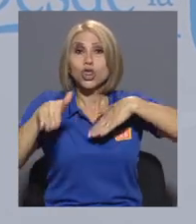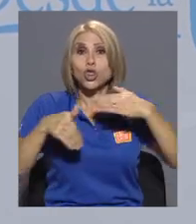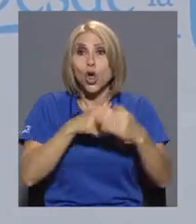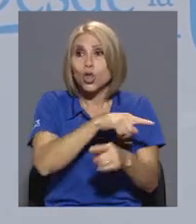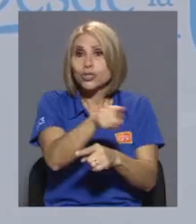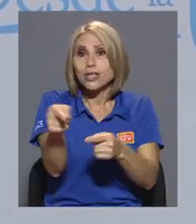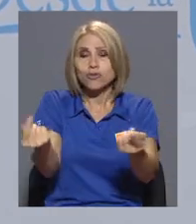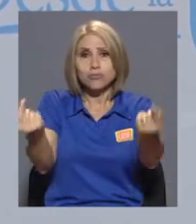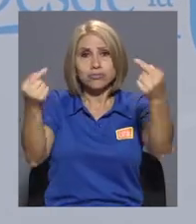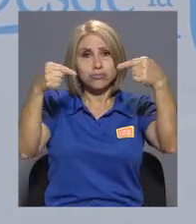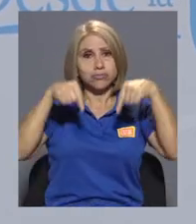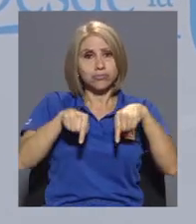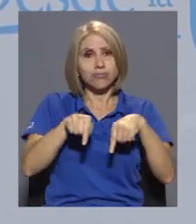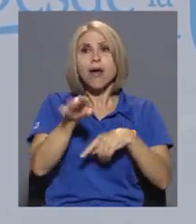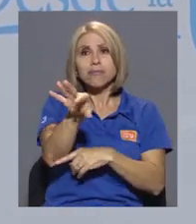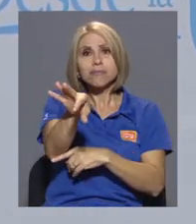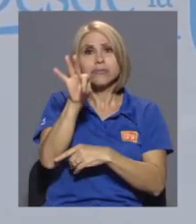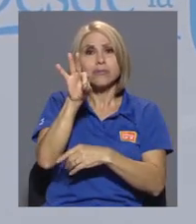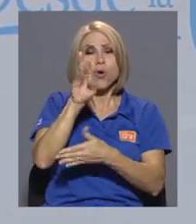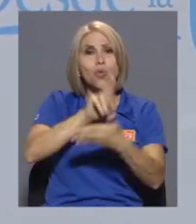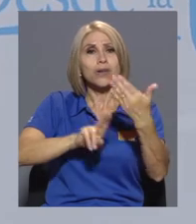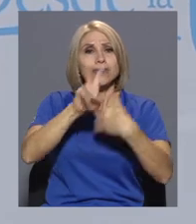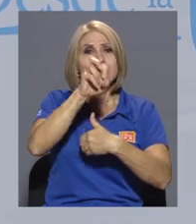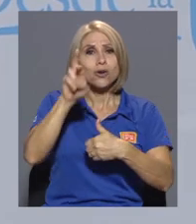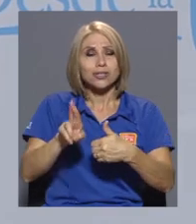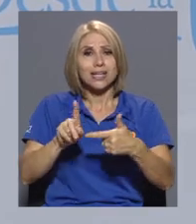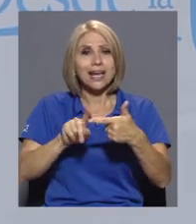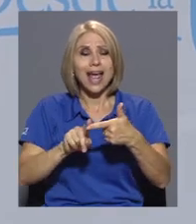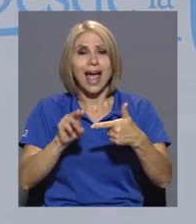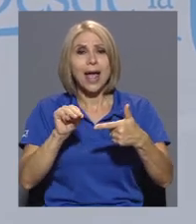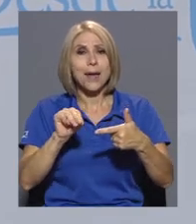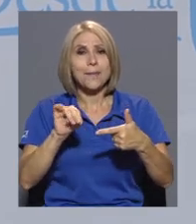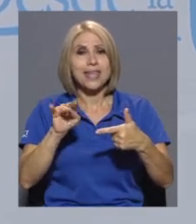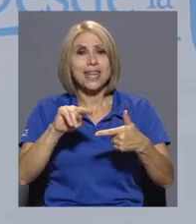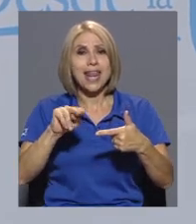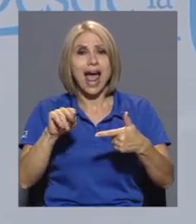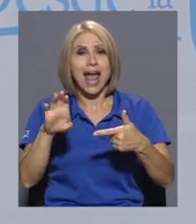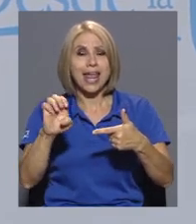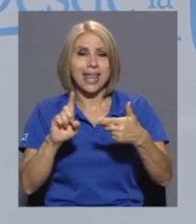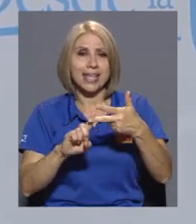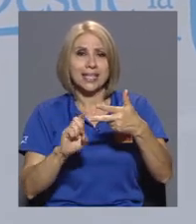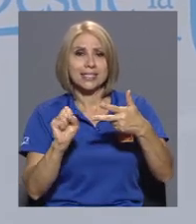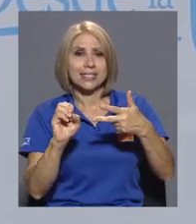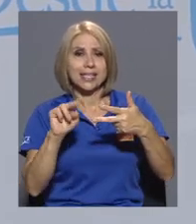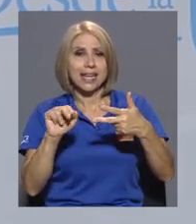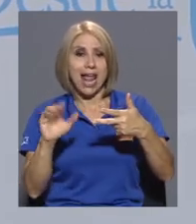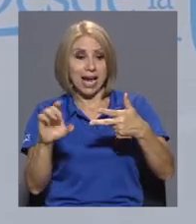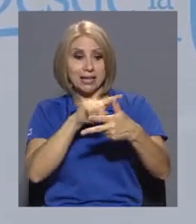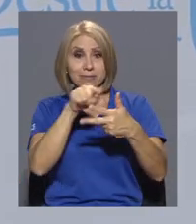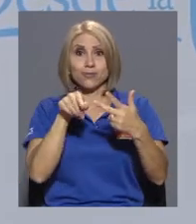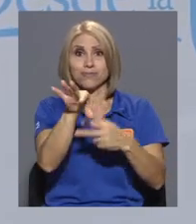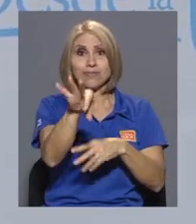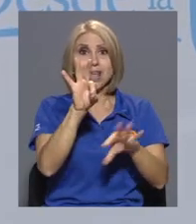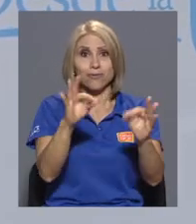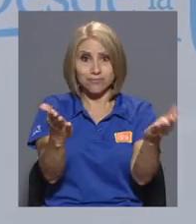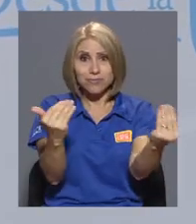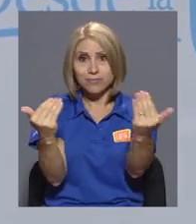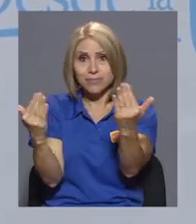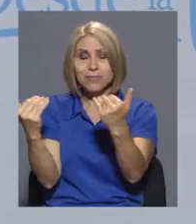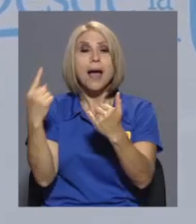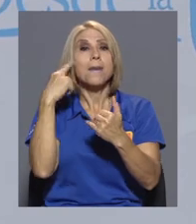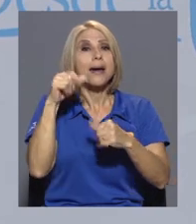hicimos la Universidad de Costa Rica, el MINAE y el SINAC, con la intención de unificar esfuerzos, de hacer una